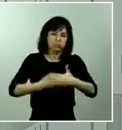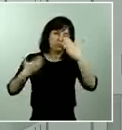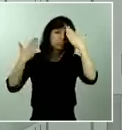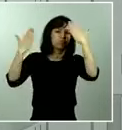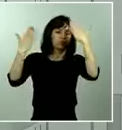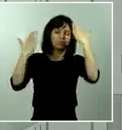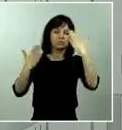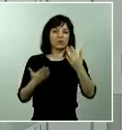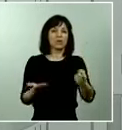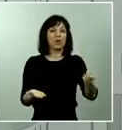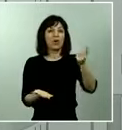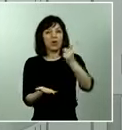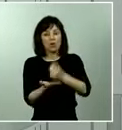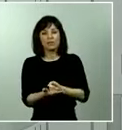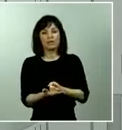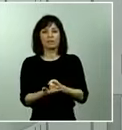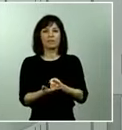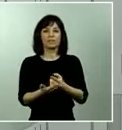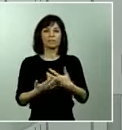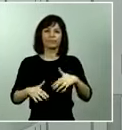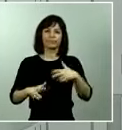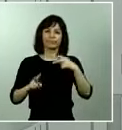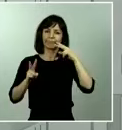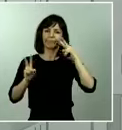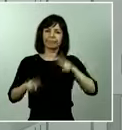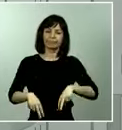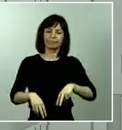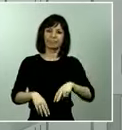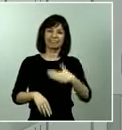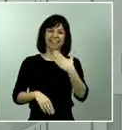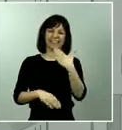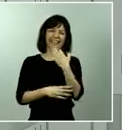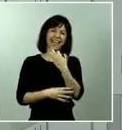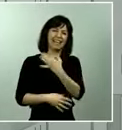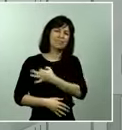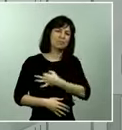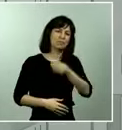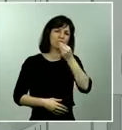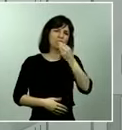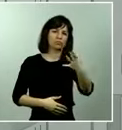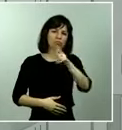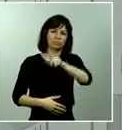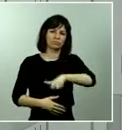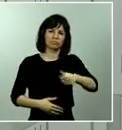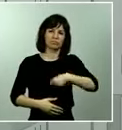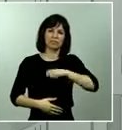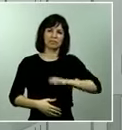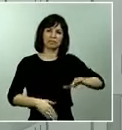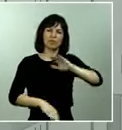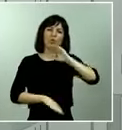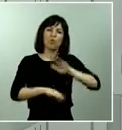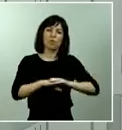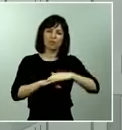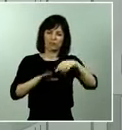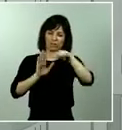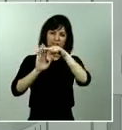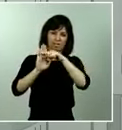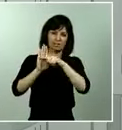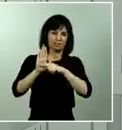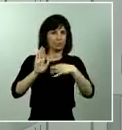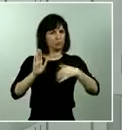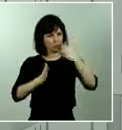el papel, la forma ejemplar en que la ciudadanía española está dando cumplimiento al conjunto de medidas drásticas, duda,